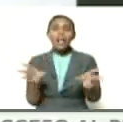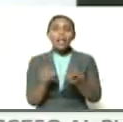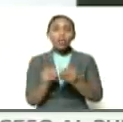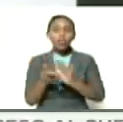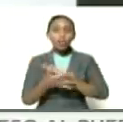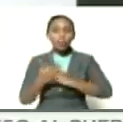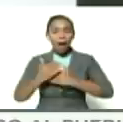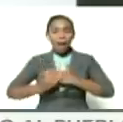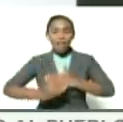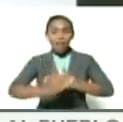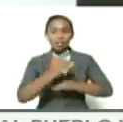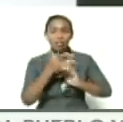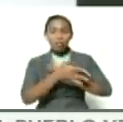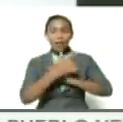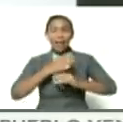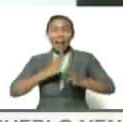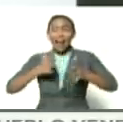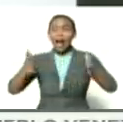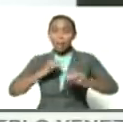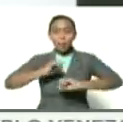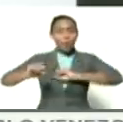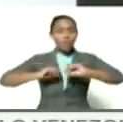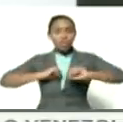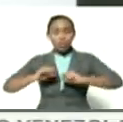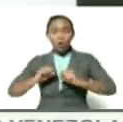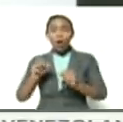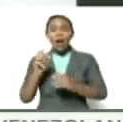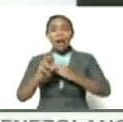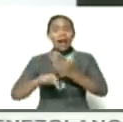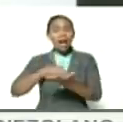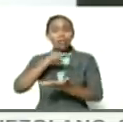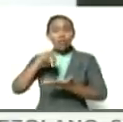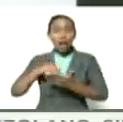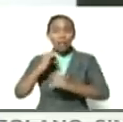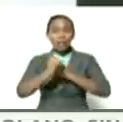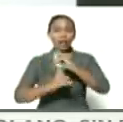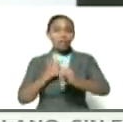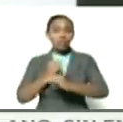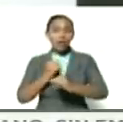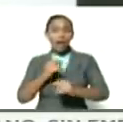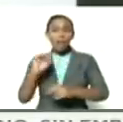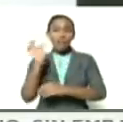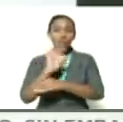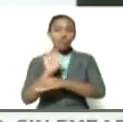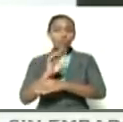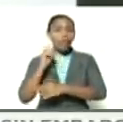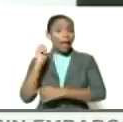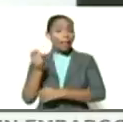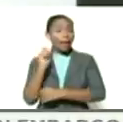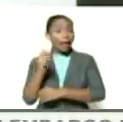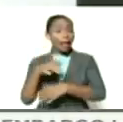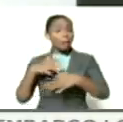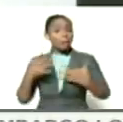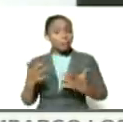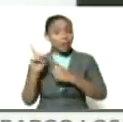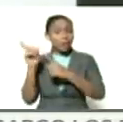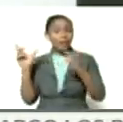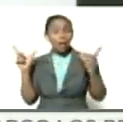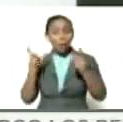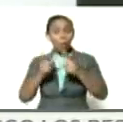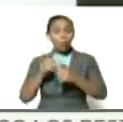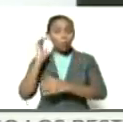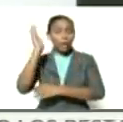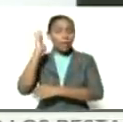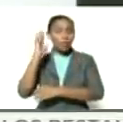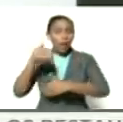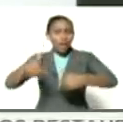avanzando, que hay una gran movilización nacional e internacional en función de las tareas de este Congreso, de